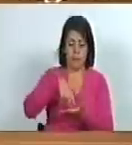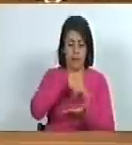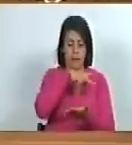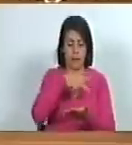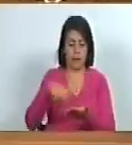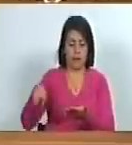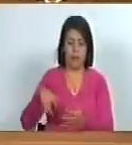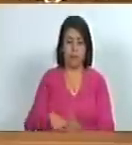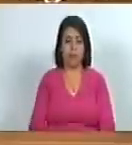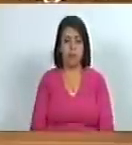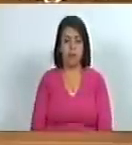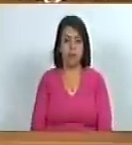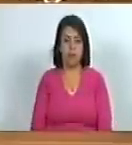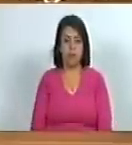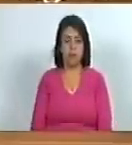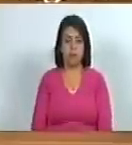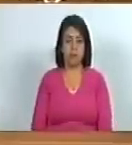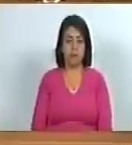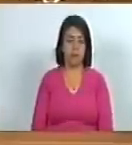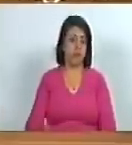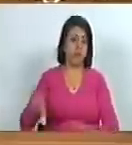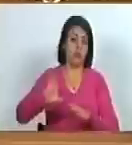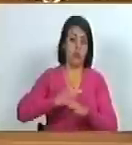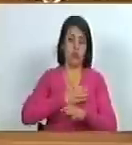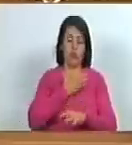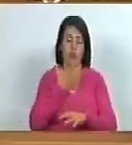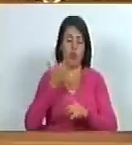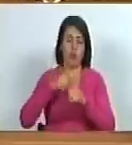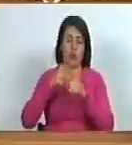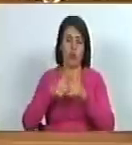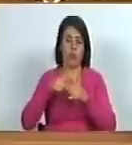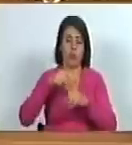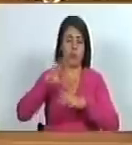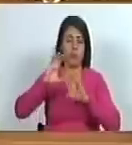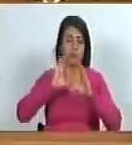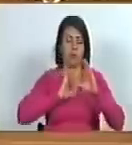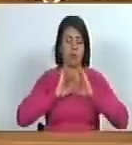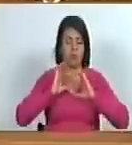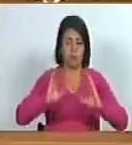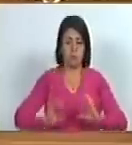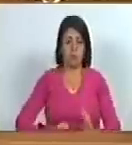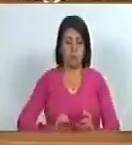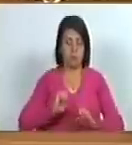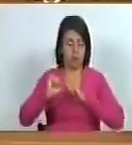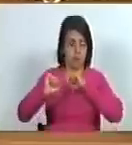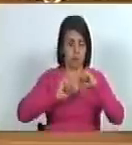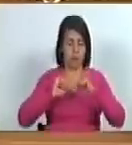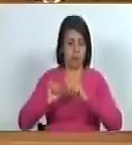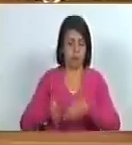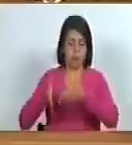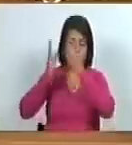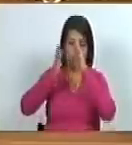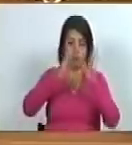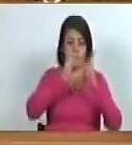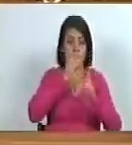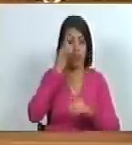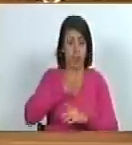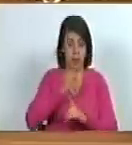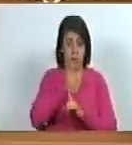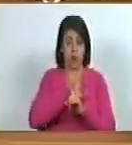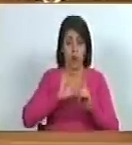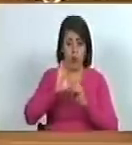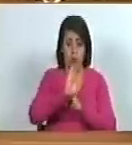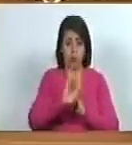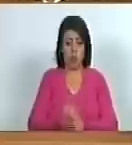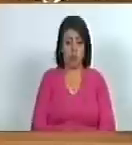como el manejo del cuerpo con artefactos de edificación realmente cultural